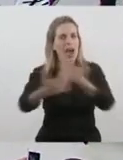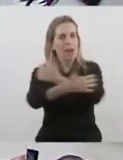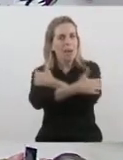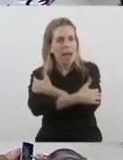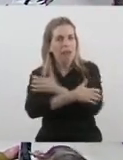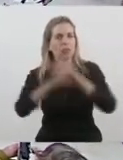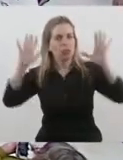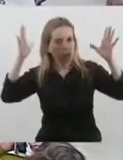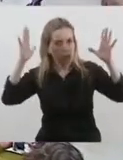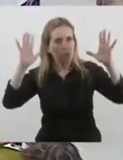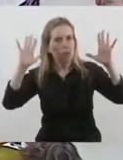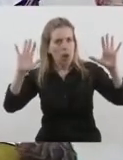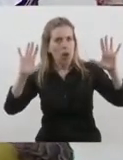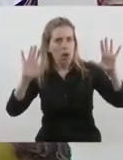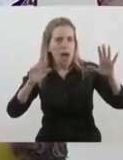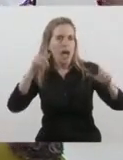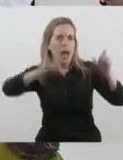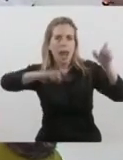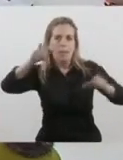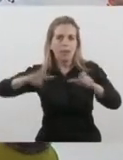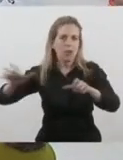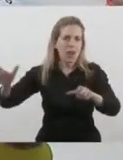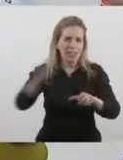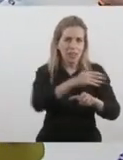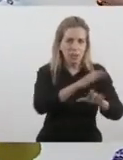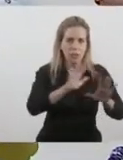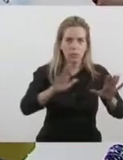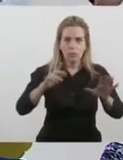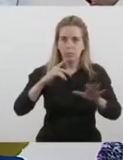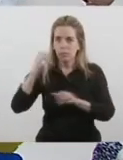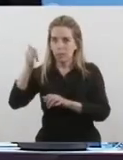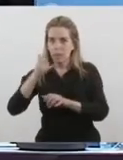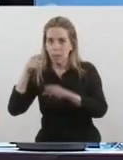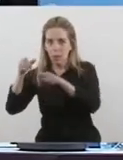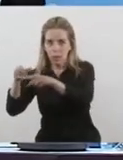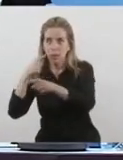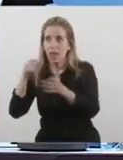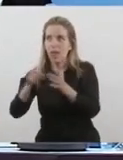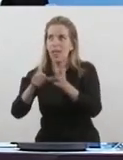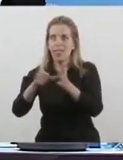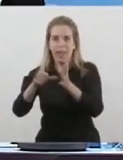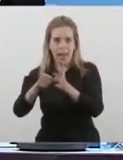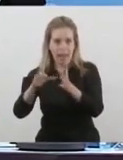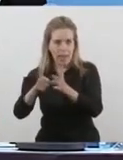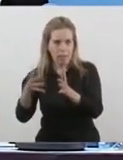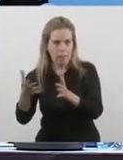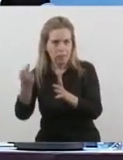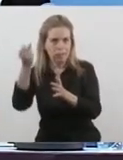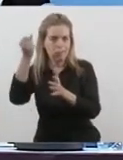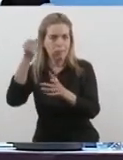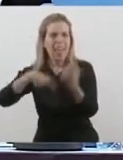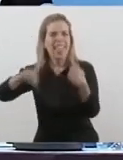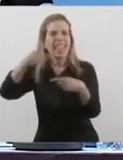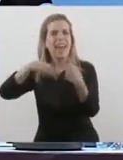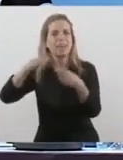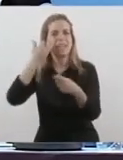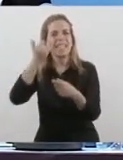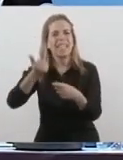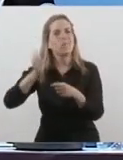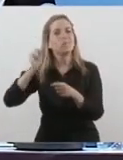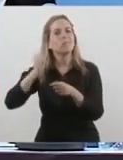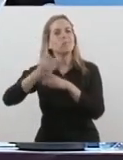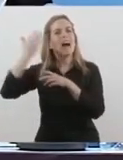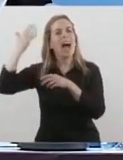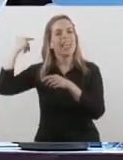Decíamos que podrá acceder a esta opción quienes ya hayan efectuado su rectificación registral y tramitado el